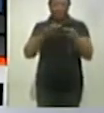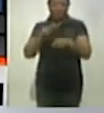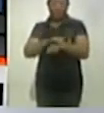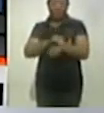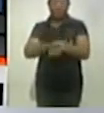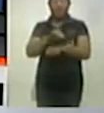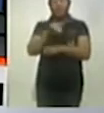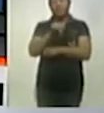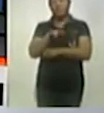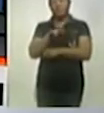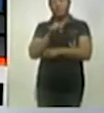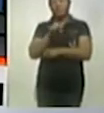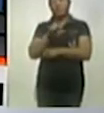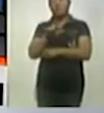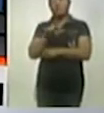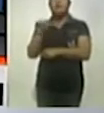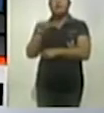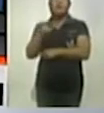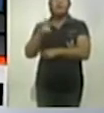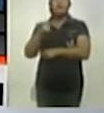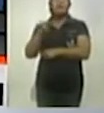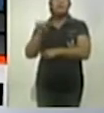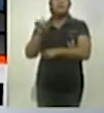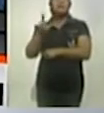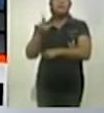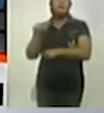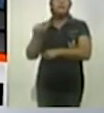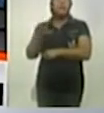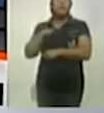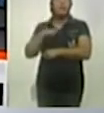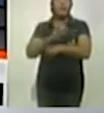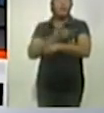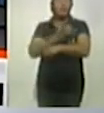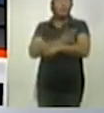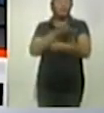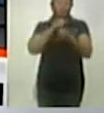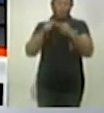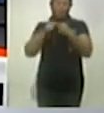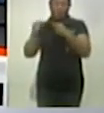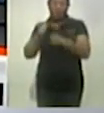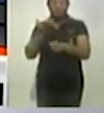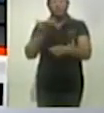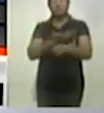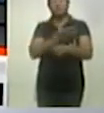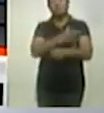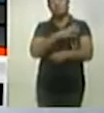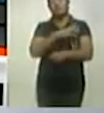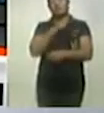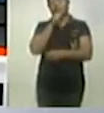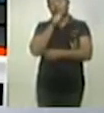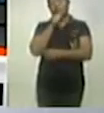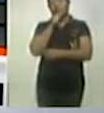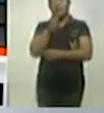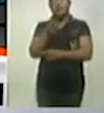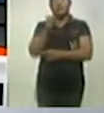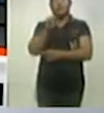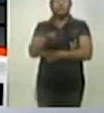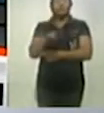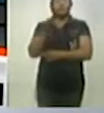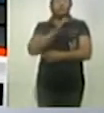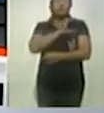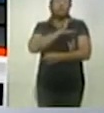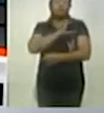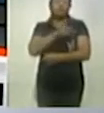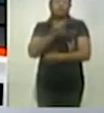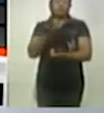Manuel Águila y es un gusto también compartir micrófonos esta tarde en la conducción con Susan Bunguía, a quien también saludo con mucho gusto. ¿Cómo estás? Muy